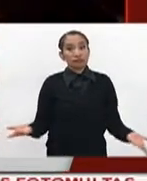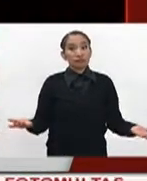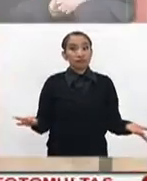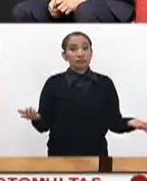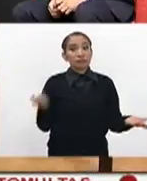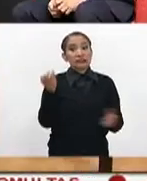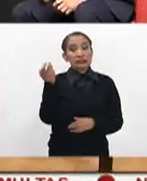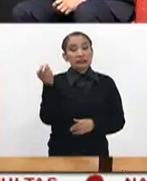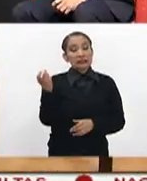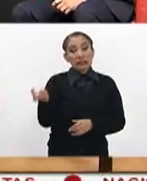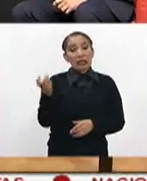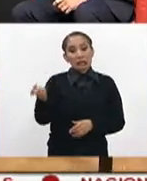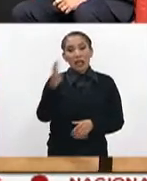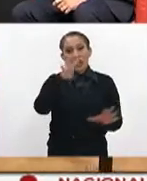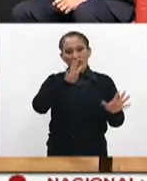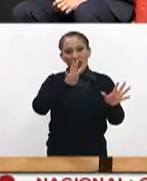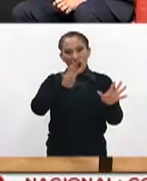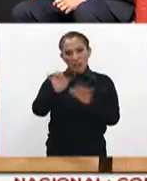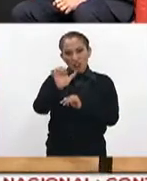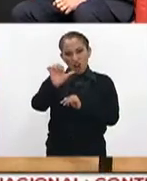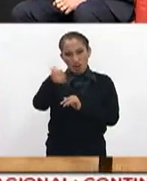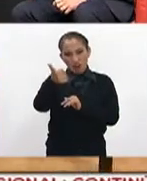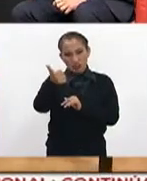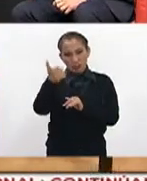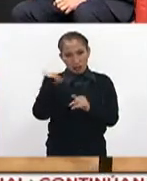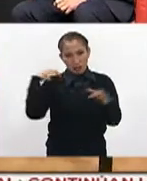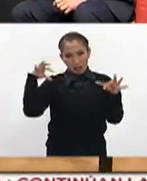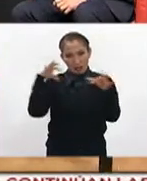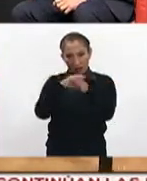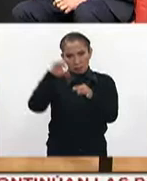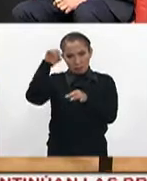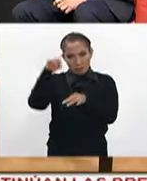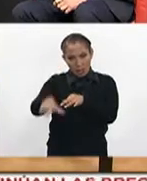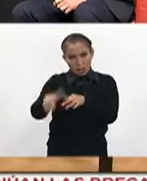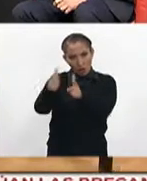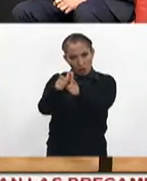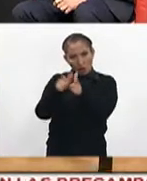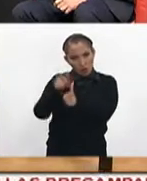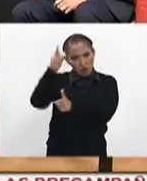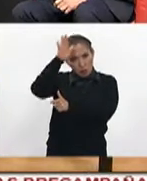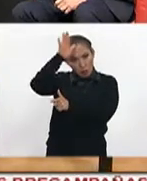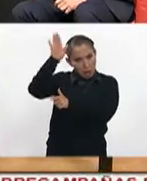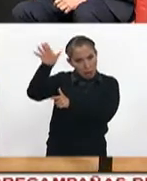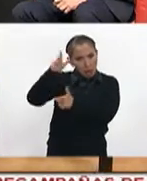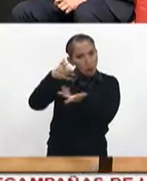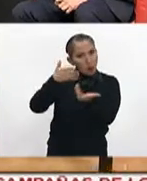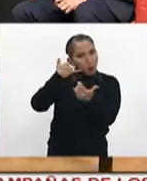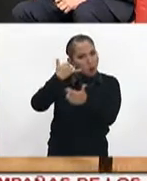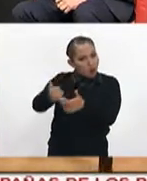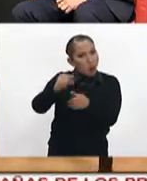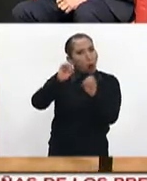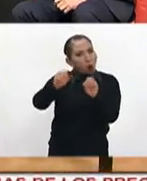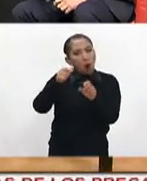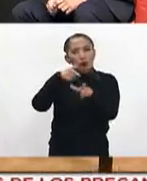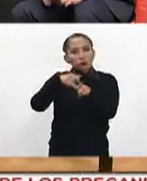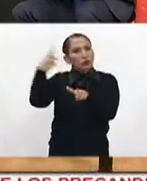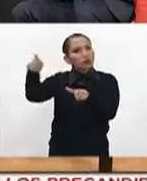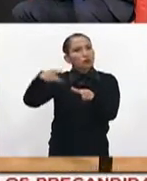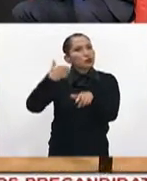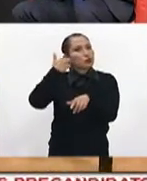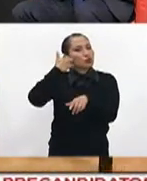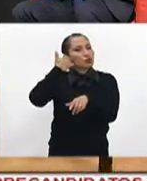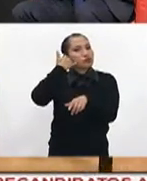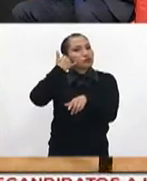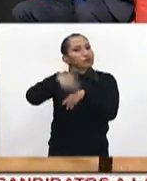¿Y el 911 ya está vinculado con el cuerpo de bomberos o mantienen su número original?